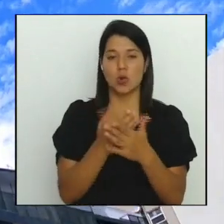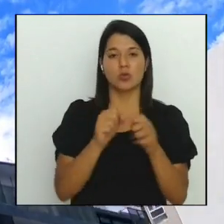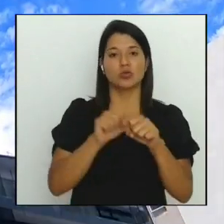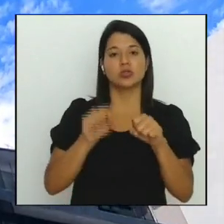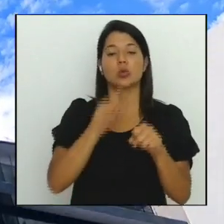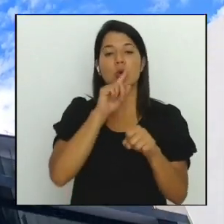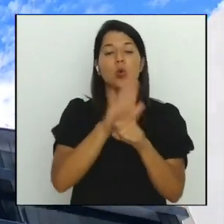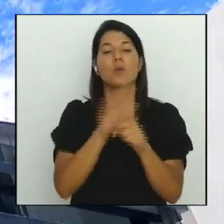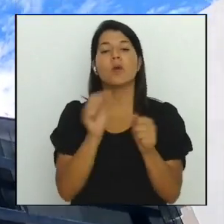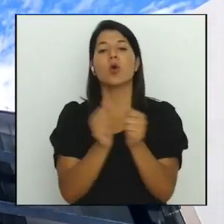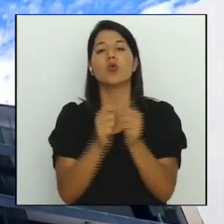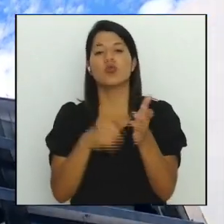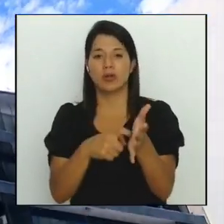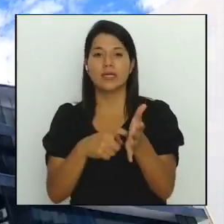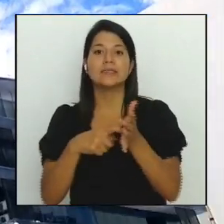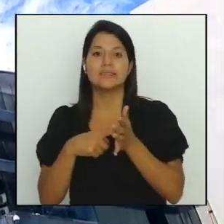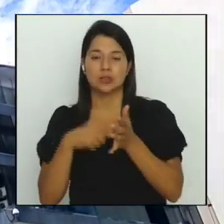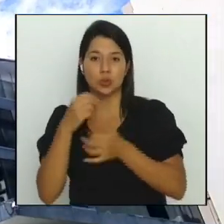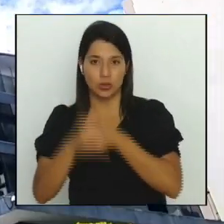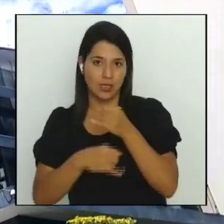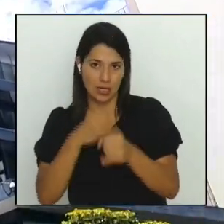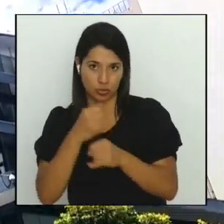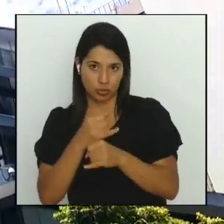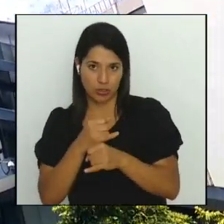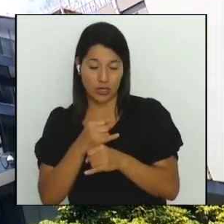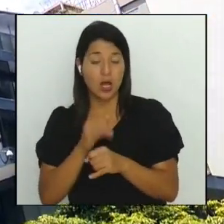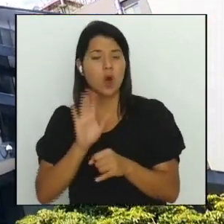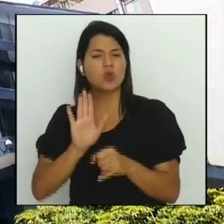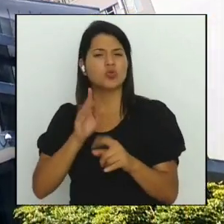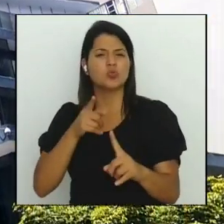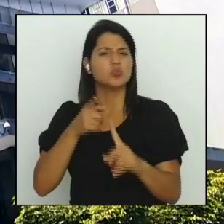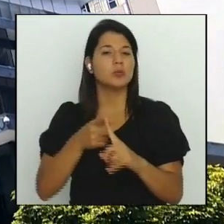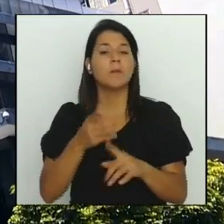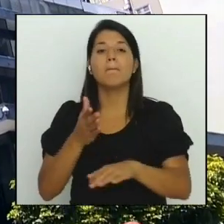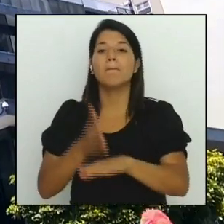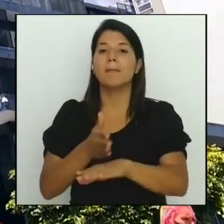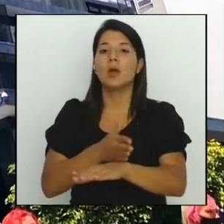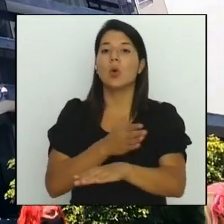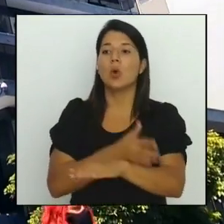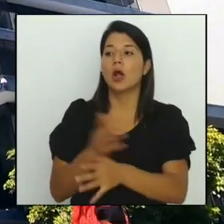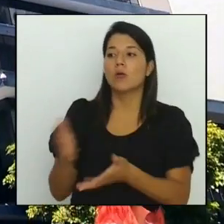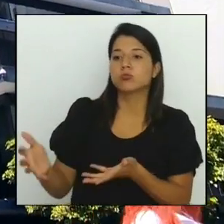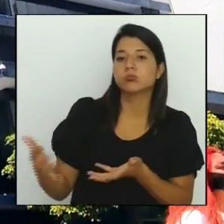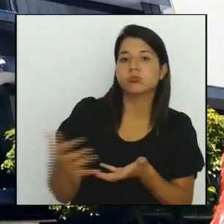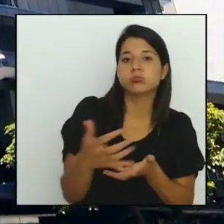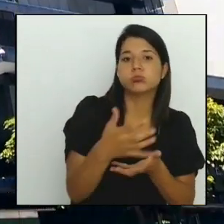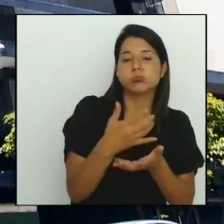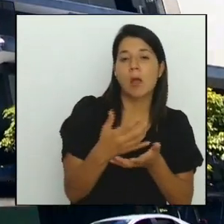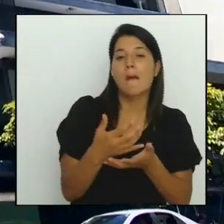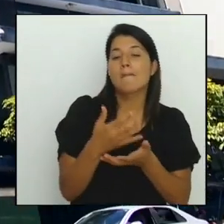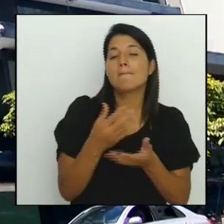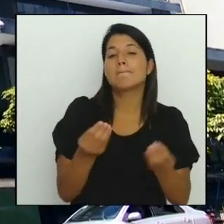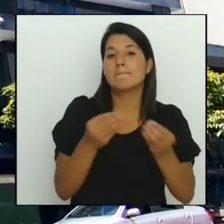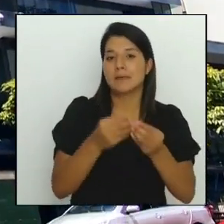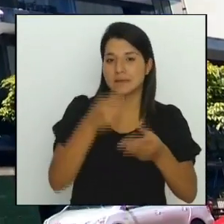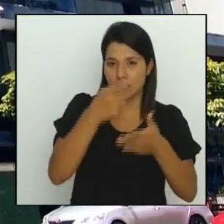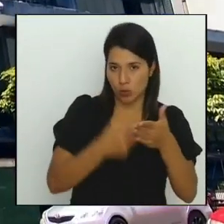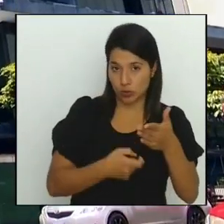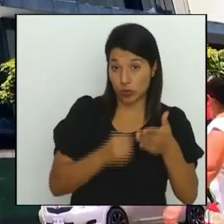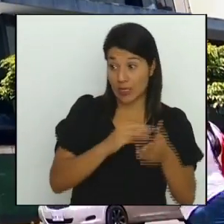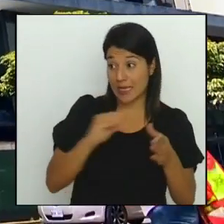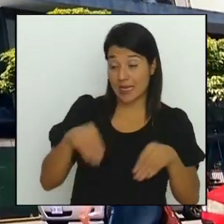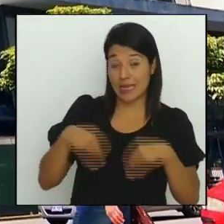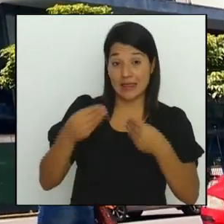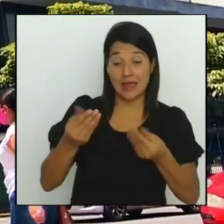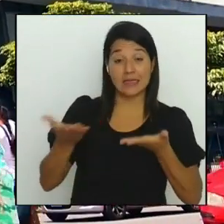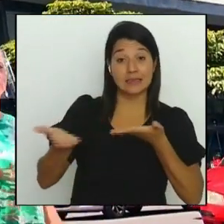tiene como objetivo mejorar la recaudación de impuestos y proporcionar un servicio de calidad a los operadores